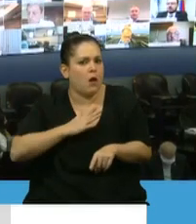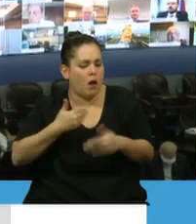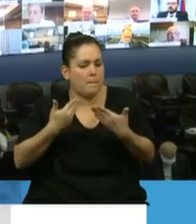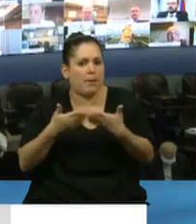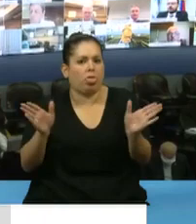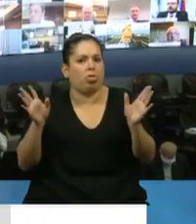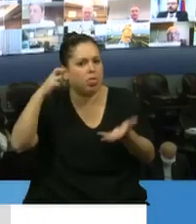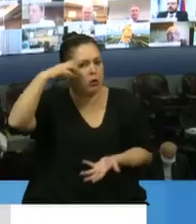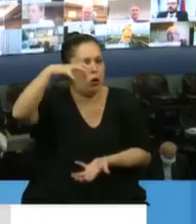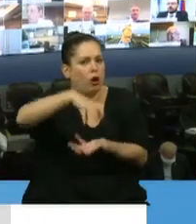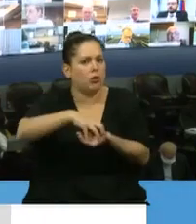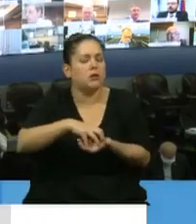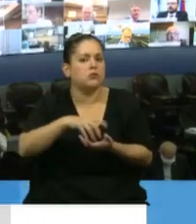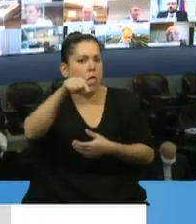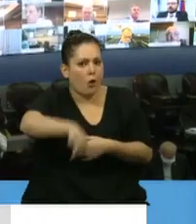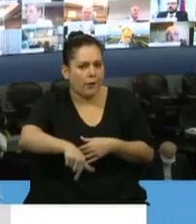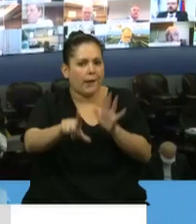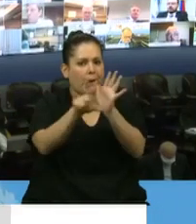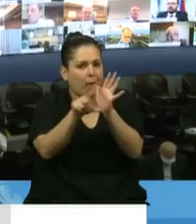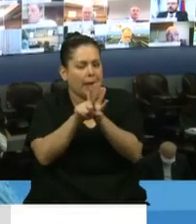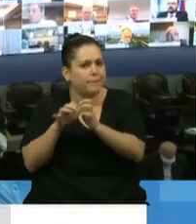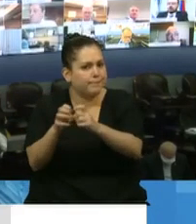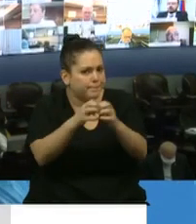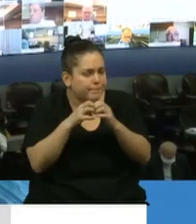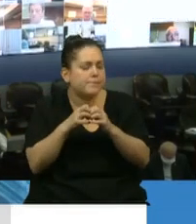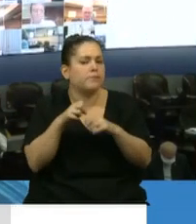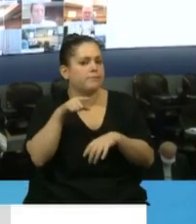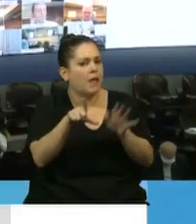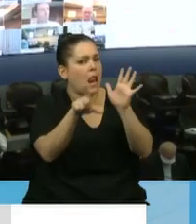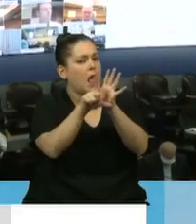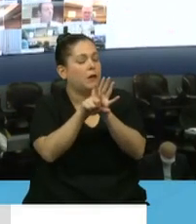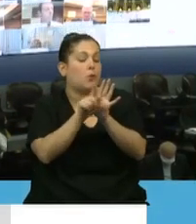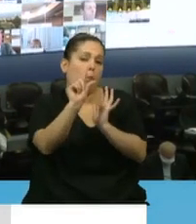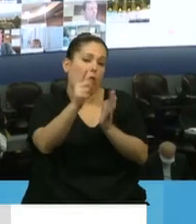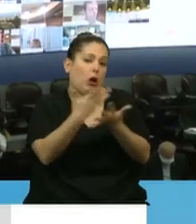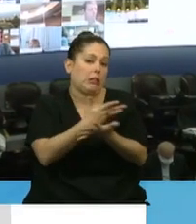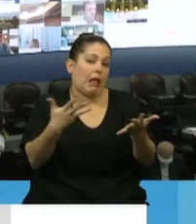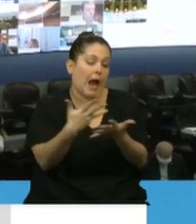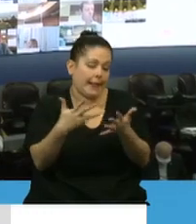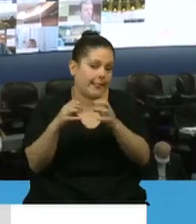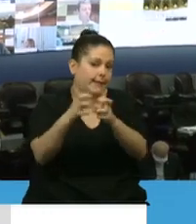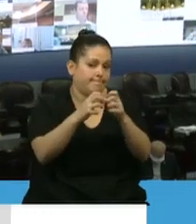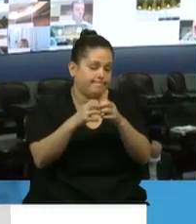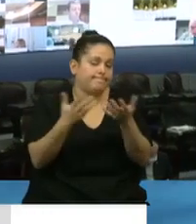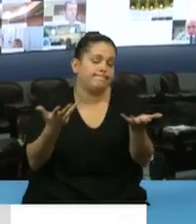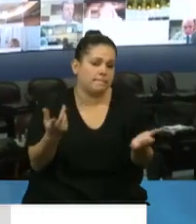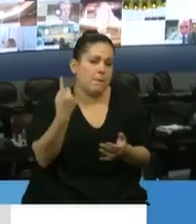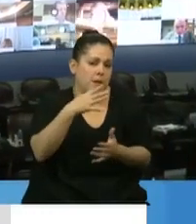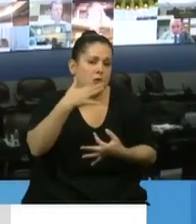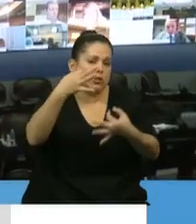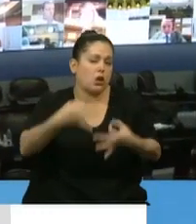estemos tratando una ley, aunque tal vez un poco tardía, y aunque seguramente